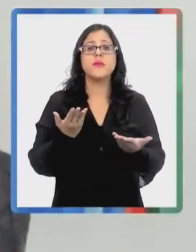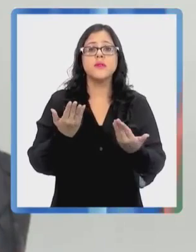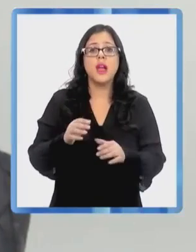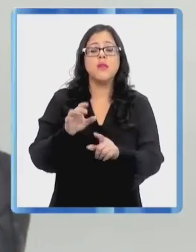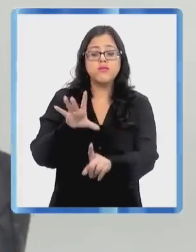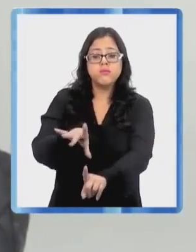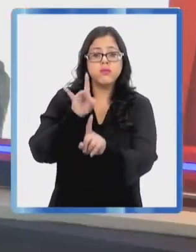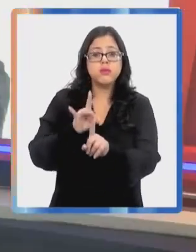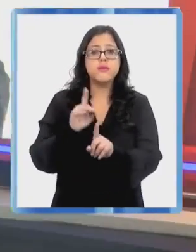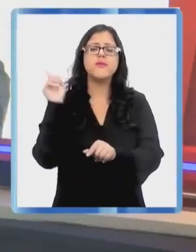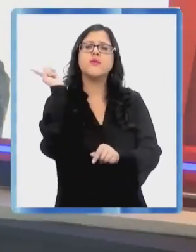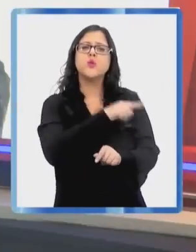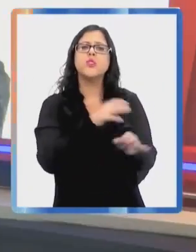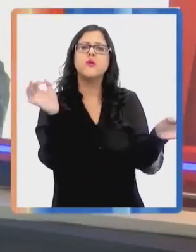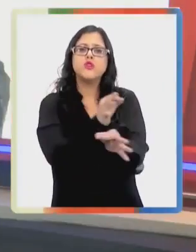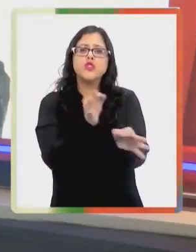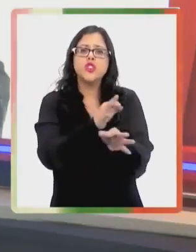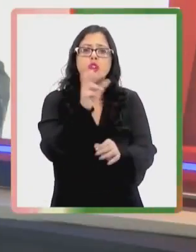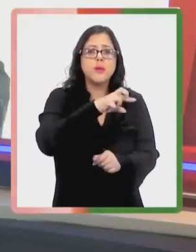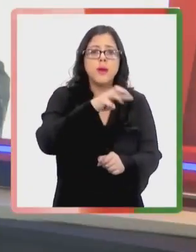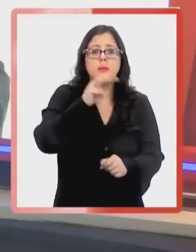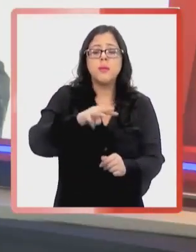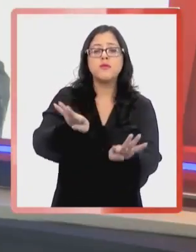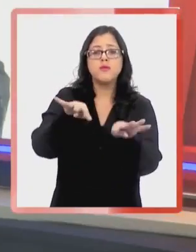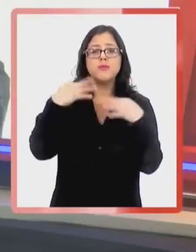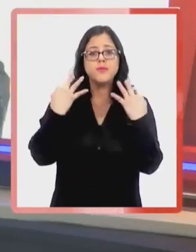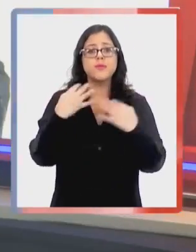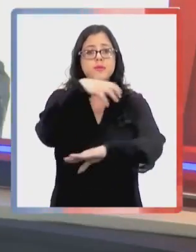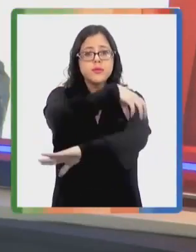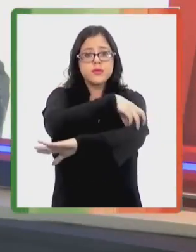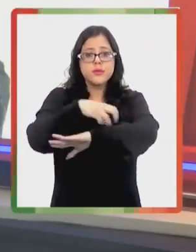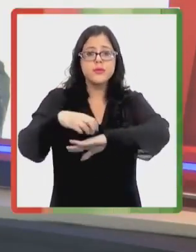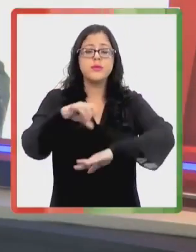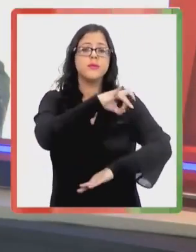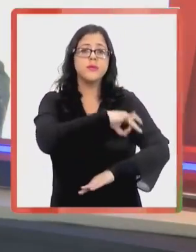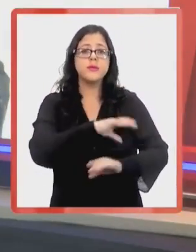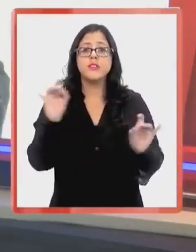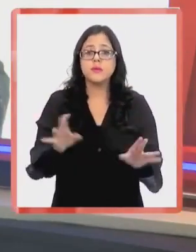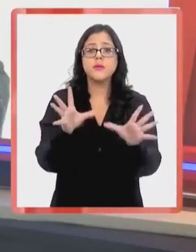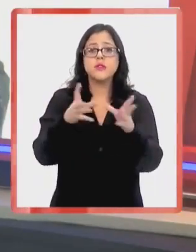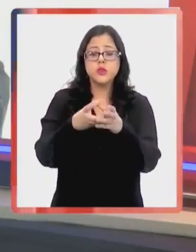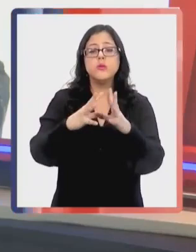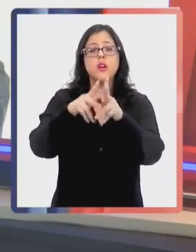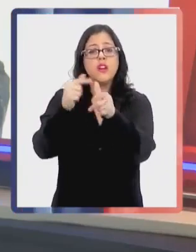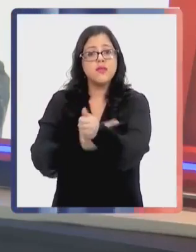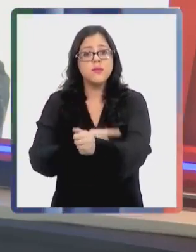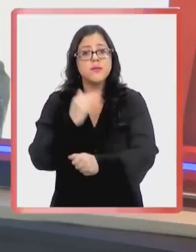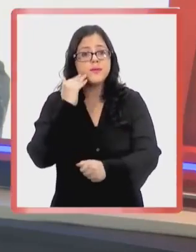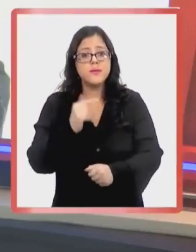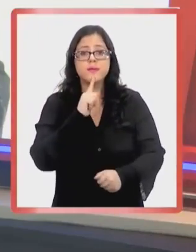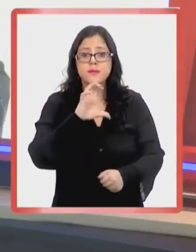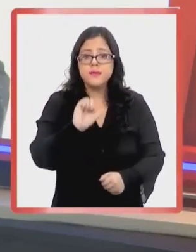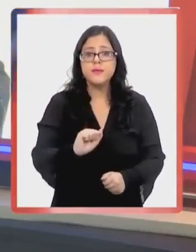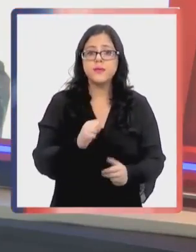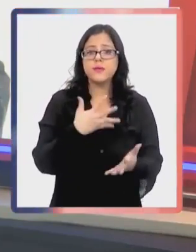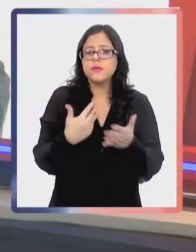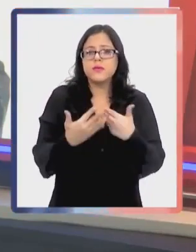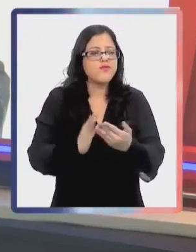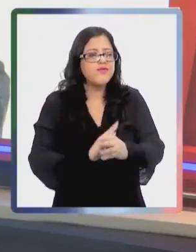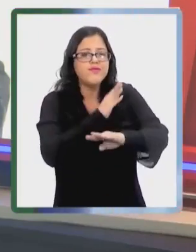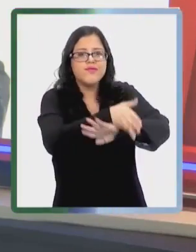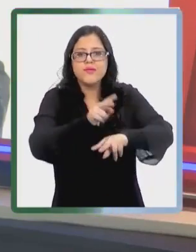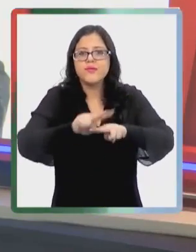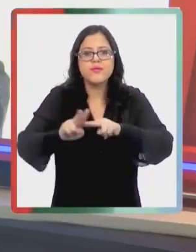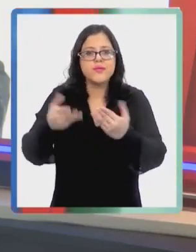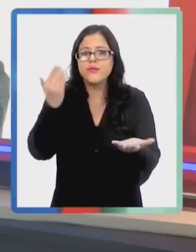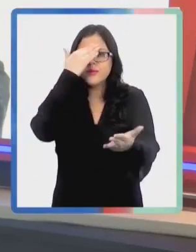intervención. ¿Cuál sería su último consejo para los papás y mamás que nos están viendo en las regiones de Chile si dentro de su grupo familiar hay un niño o niña TEA? ¿A